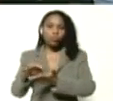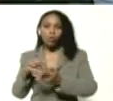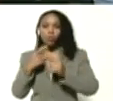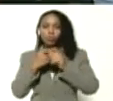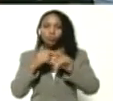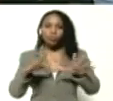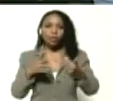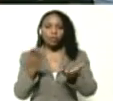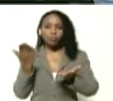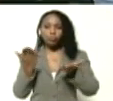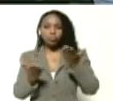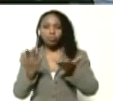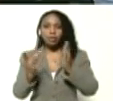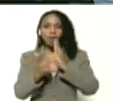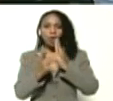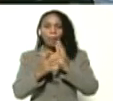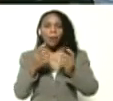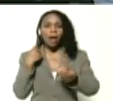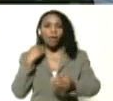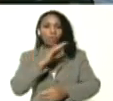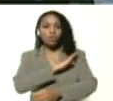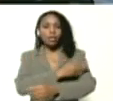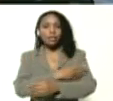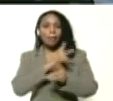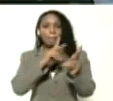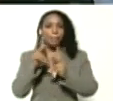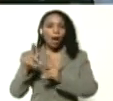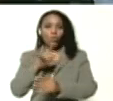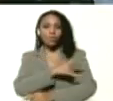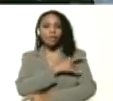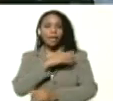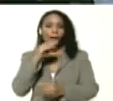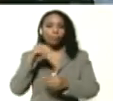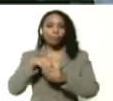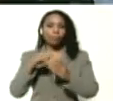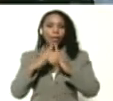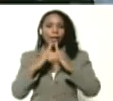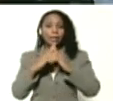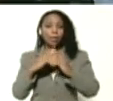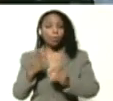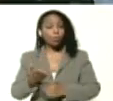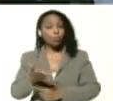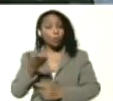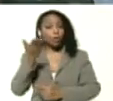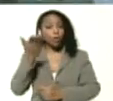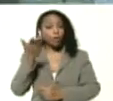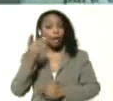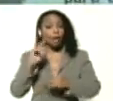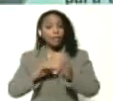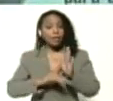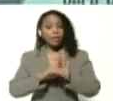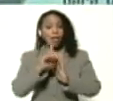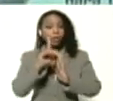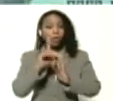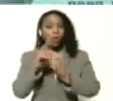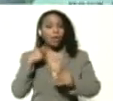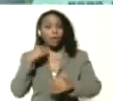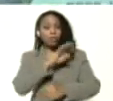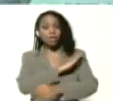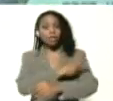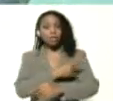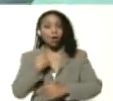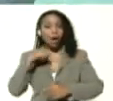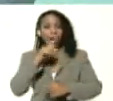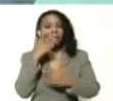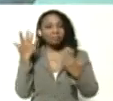mediación de las tecnologías para fortalecer el plan universidad en casa como eje primordial en el desarrollo y fortalecimiento en